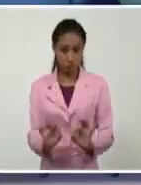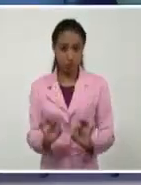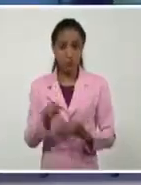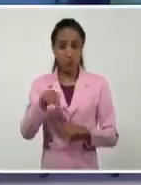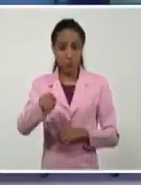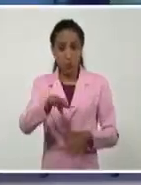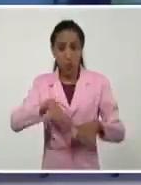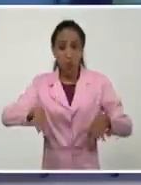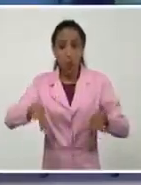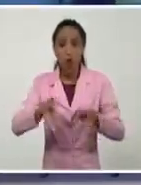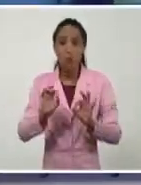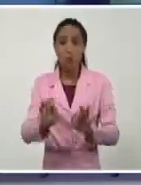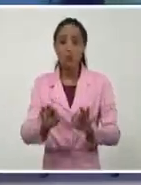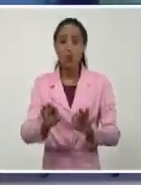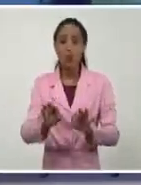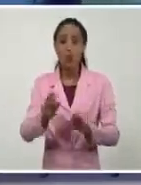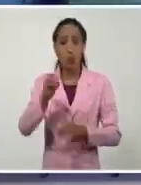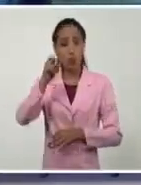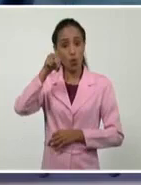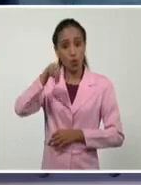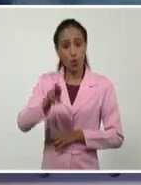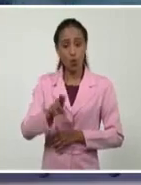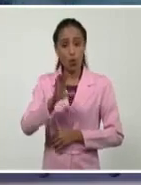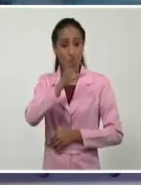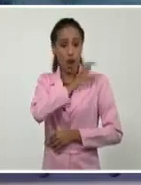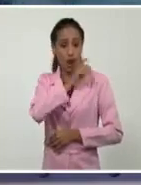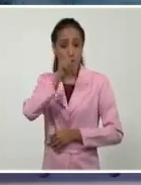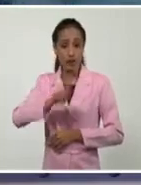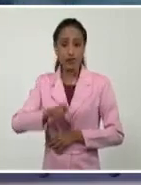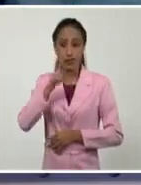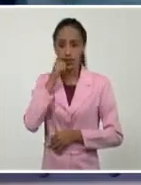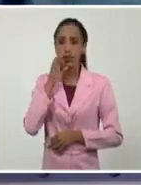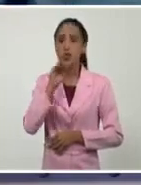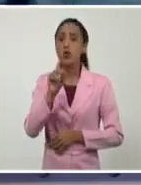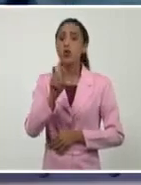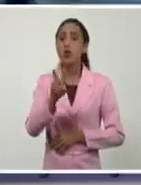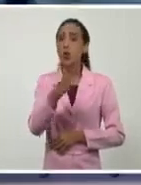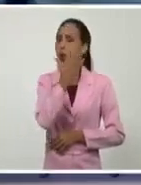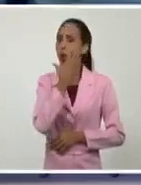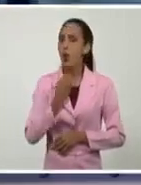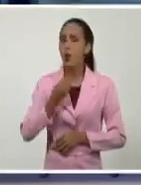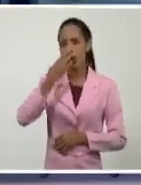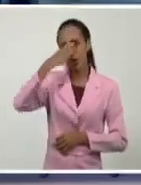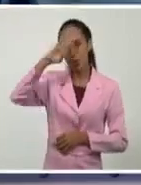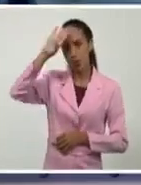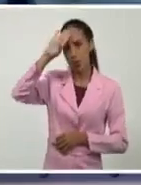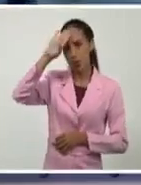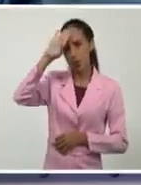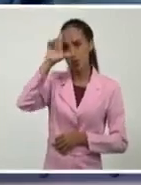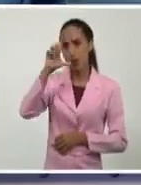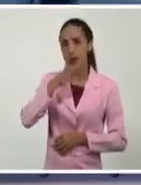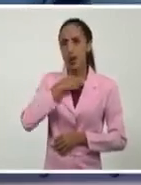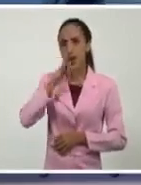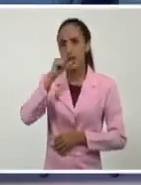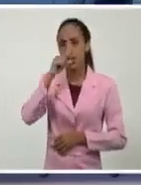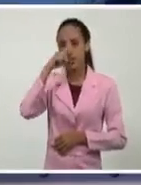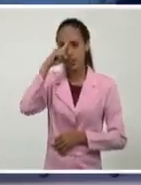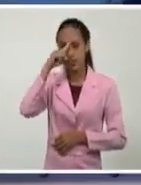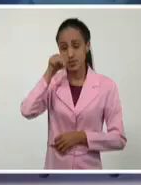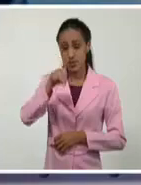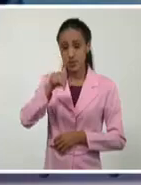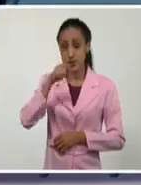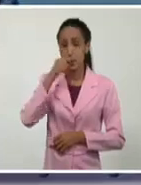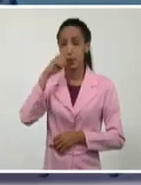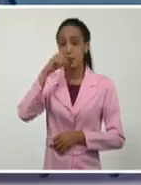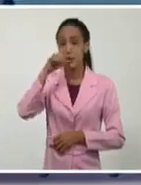Unidas, el canciller Bruno Rodríguez Parrilla mencionó los nombres de dos adolescentes cubanos, Leidis y Bryan. Lo hizo al